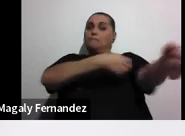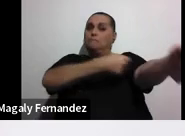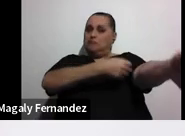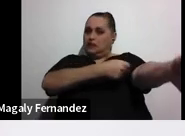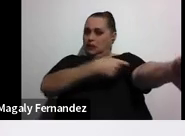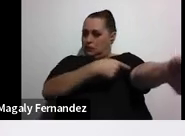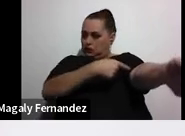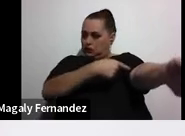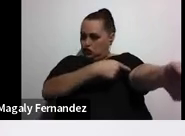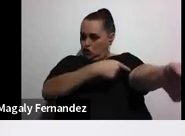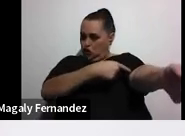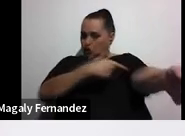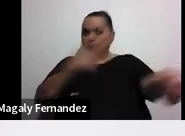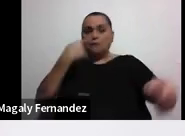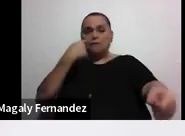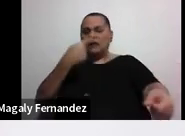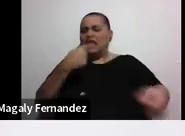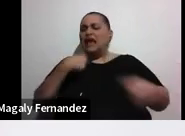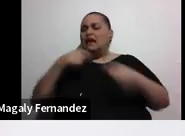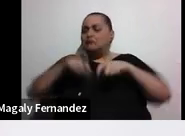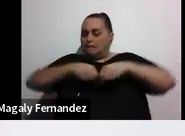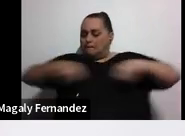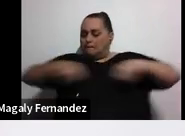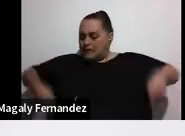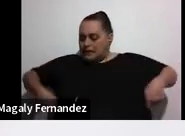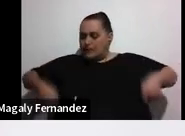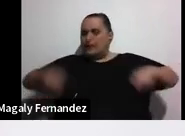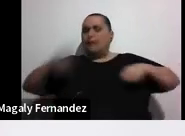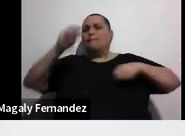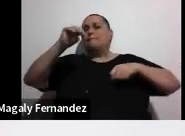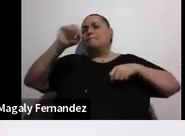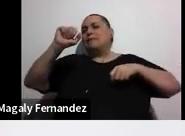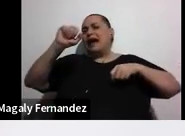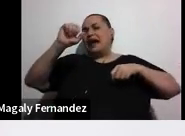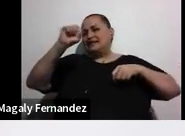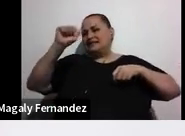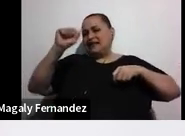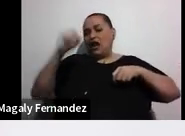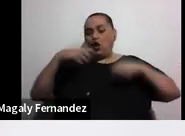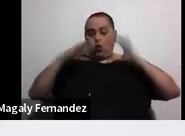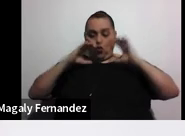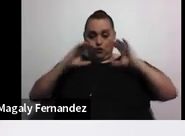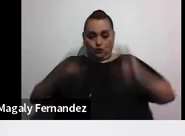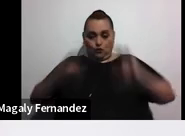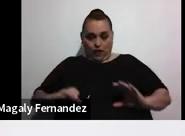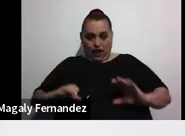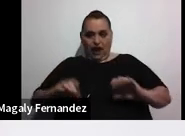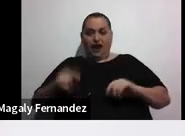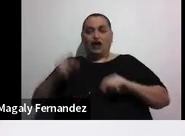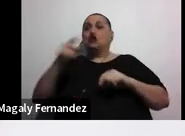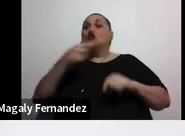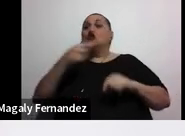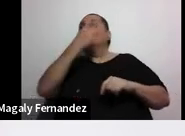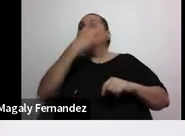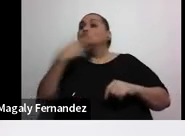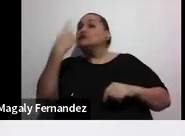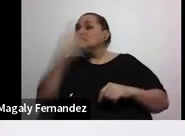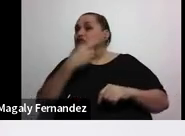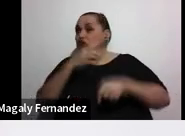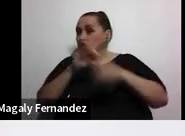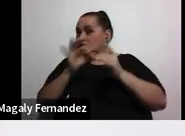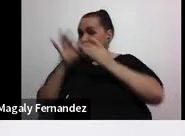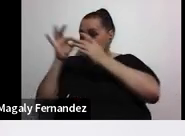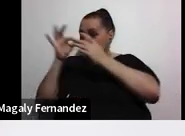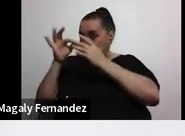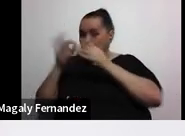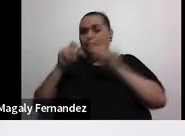sacarse el índice de masa corporal con nutricionista aquí esto se me fue de un dedazo acá puedo hacer algunas cosas digamos para poder